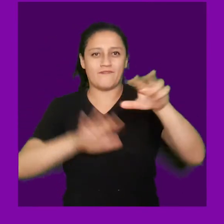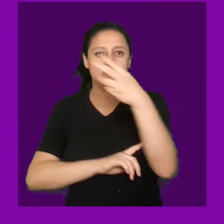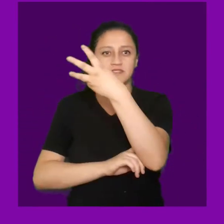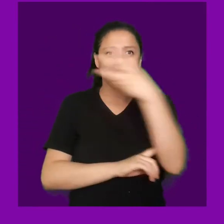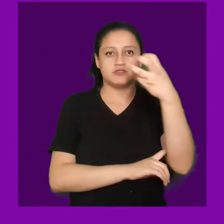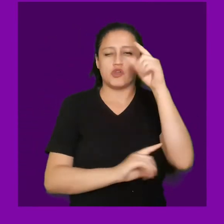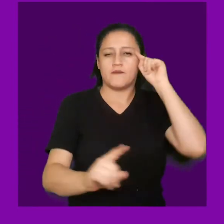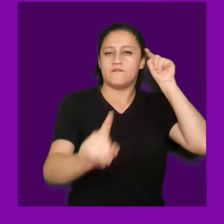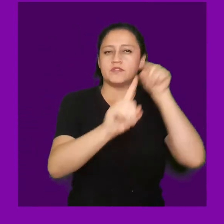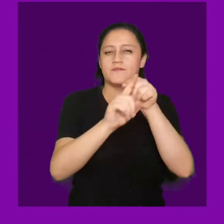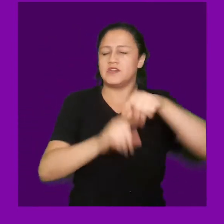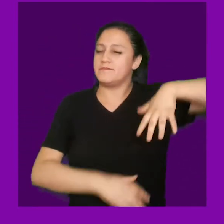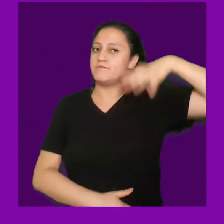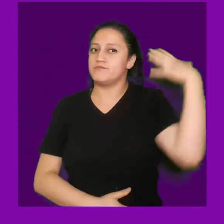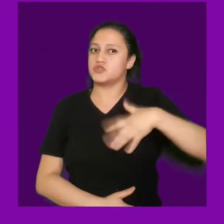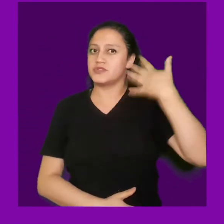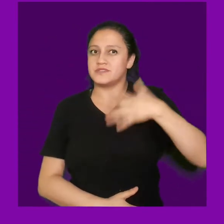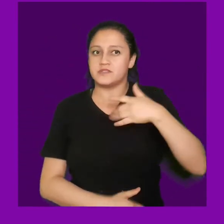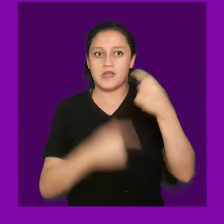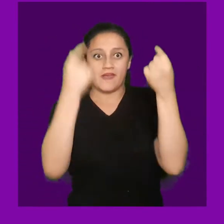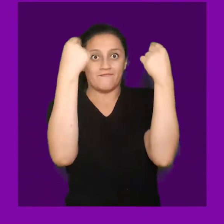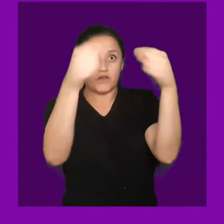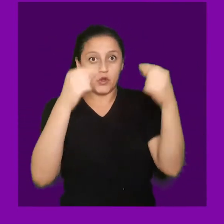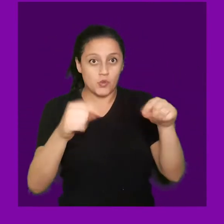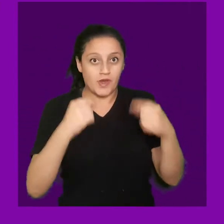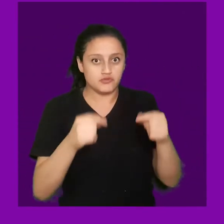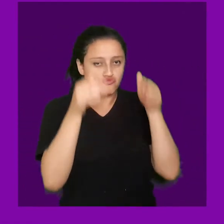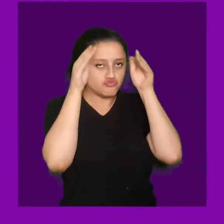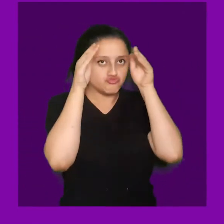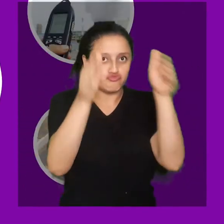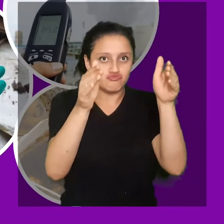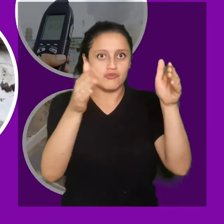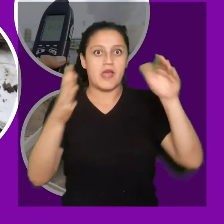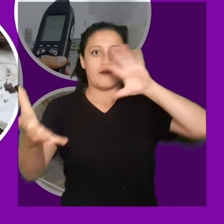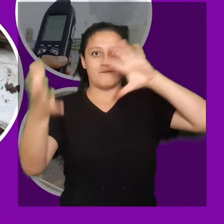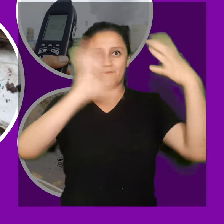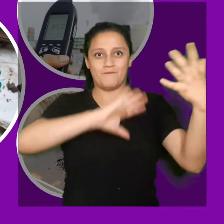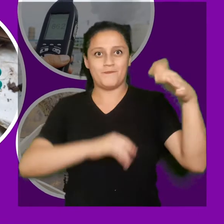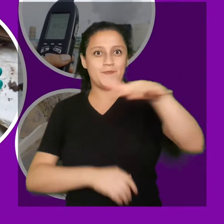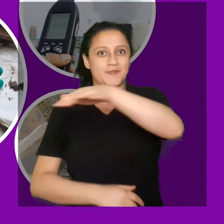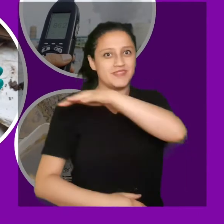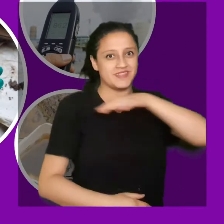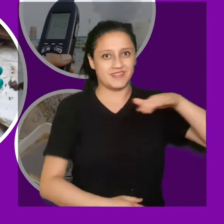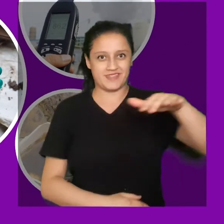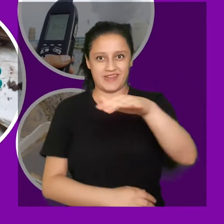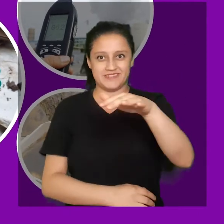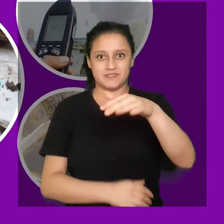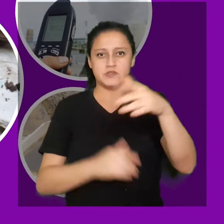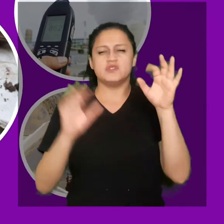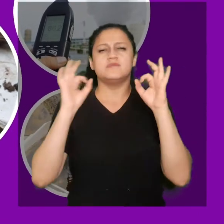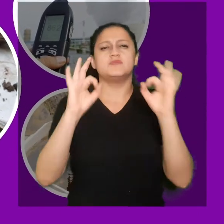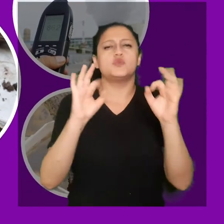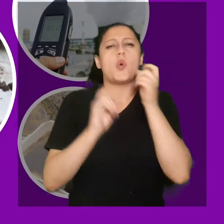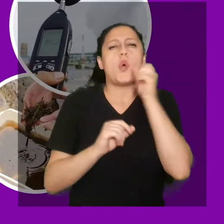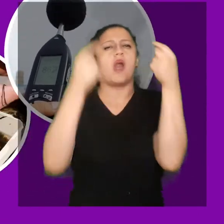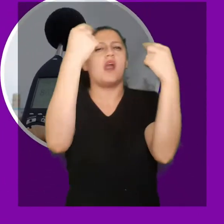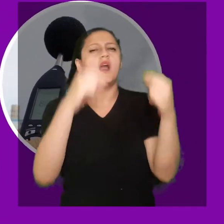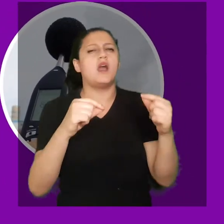.300 que regula esta materia considera como mecanismo principal a las evaluaciones de impacto ambiental.